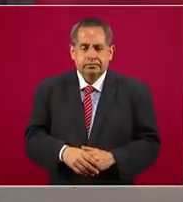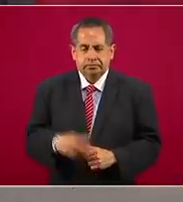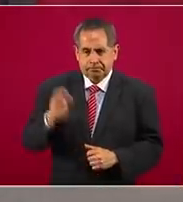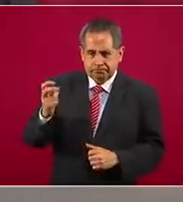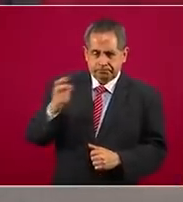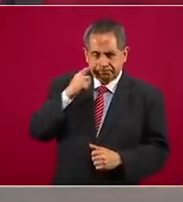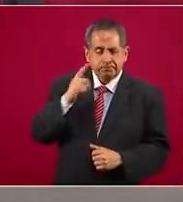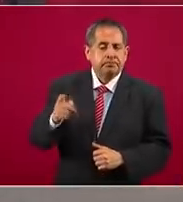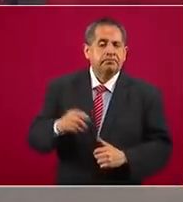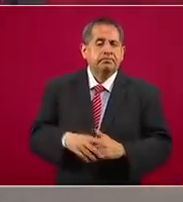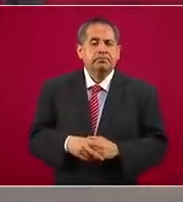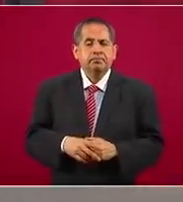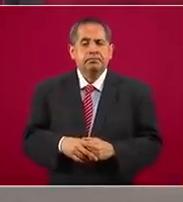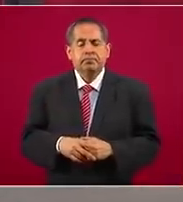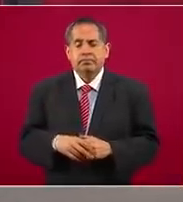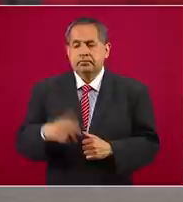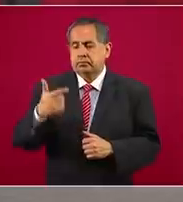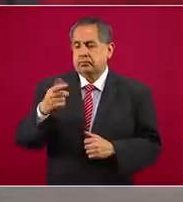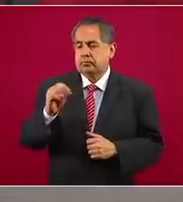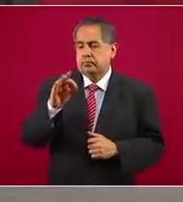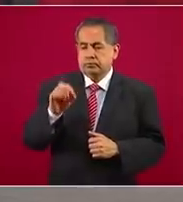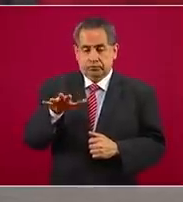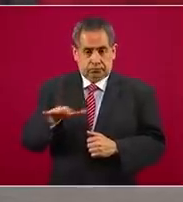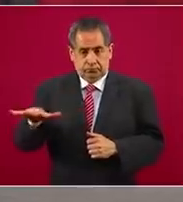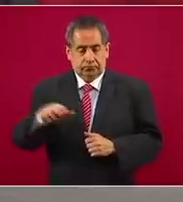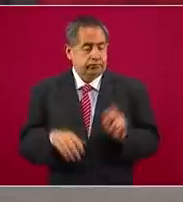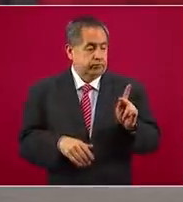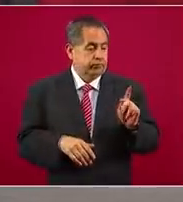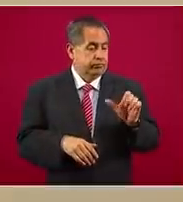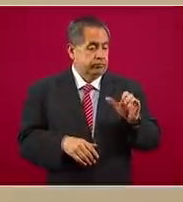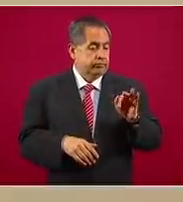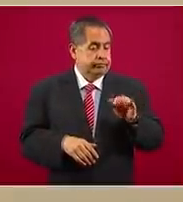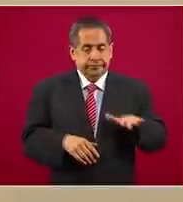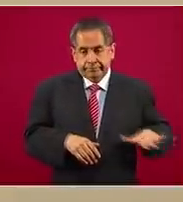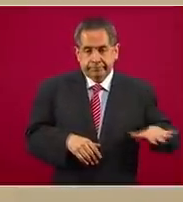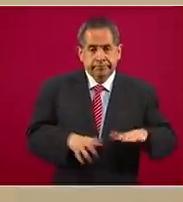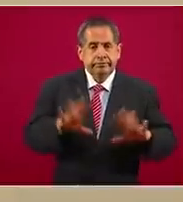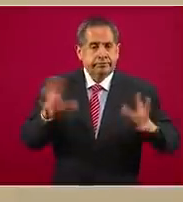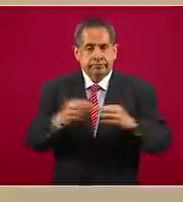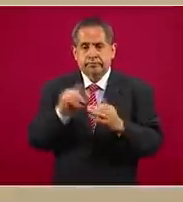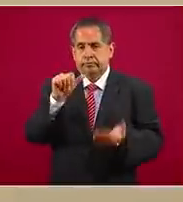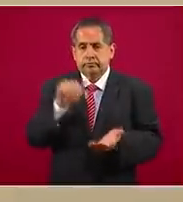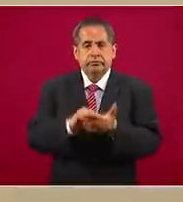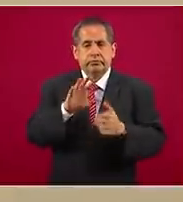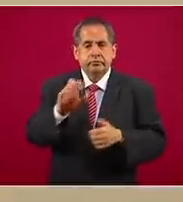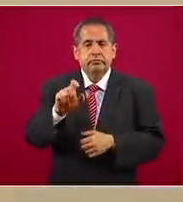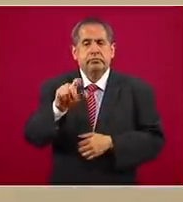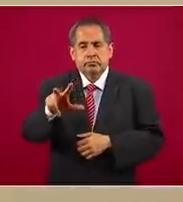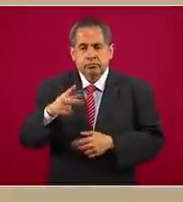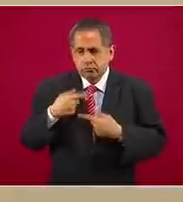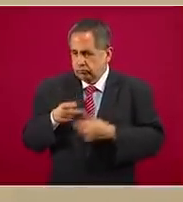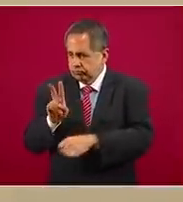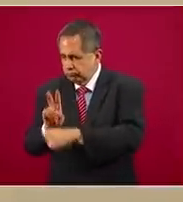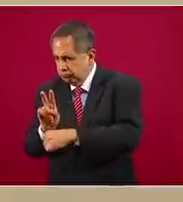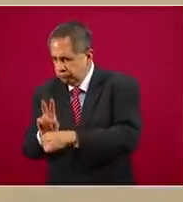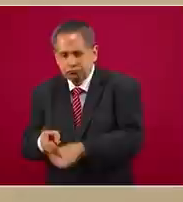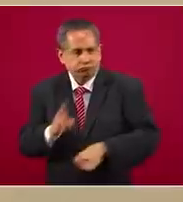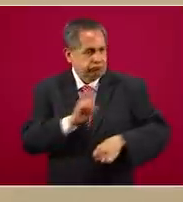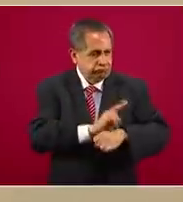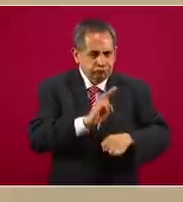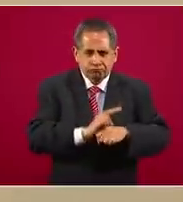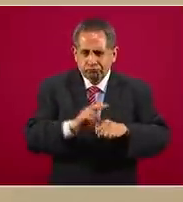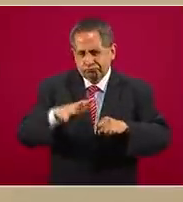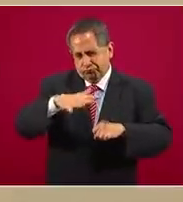Esta, operaciones del Golfo y Pacífico. Tenemos seis mil 528 elementos realizando operaciones de guardia costera en las zonas